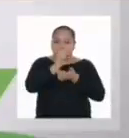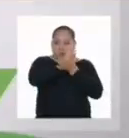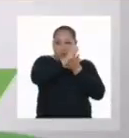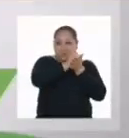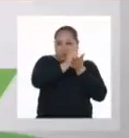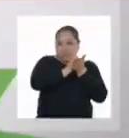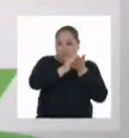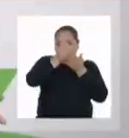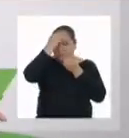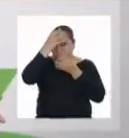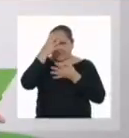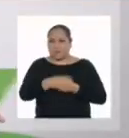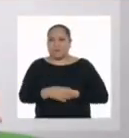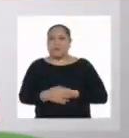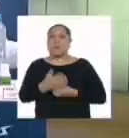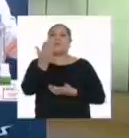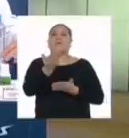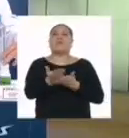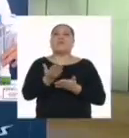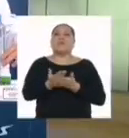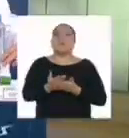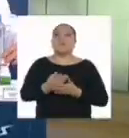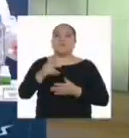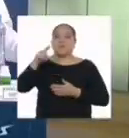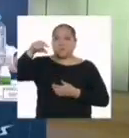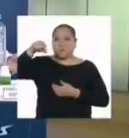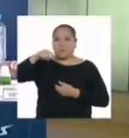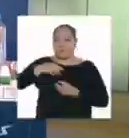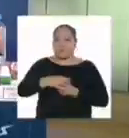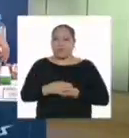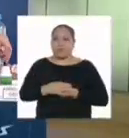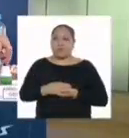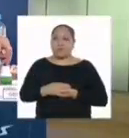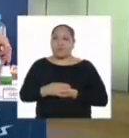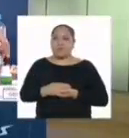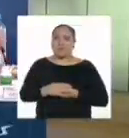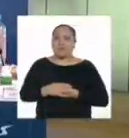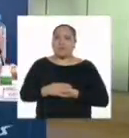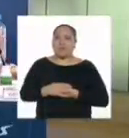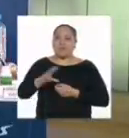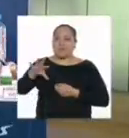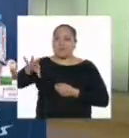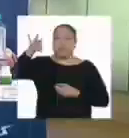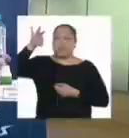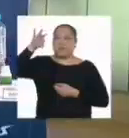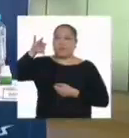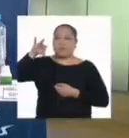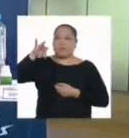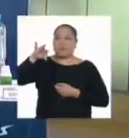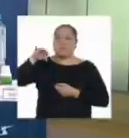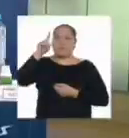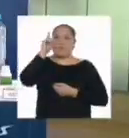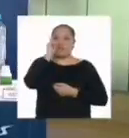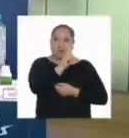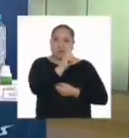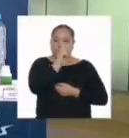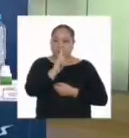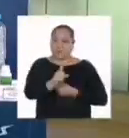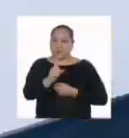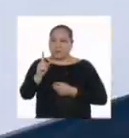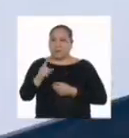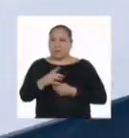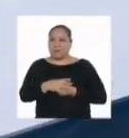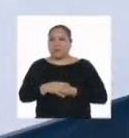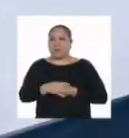registro de datos. A ver, Yonatan, coge el gotero, ponle un poco de yodo y añade solo una